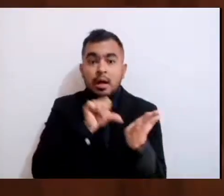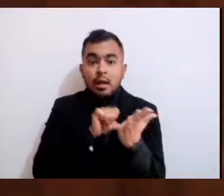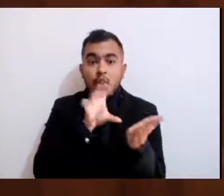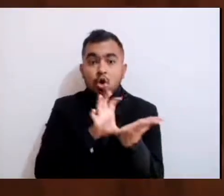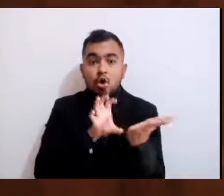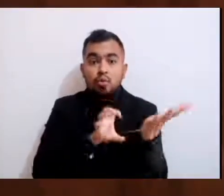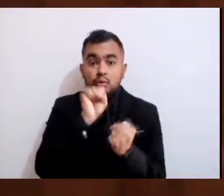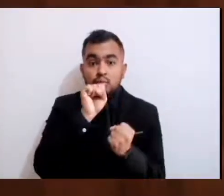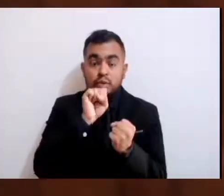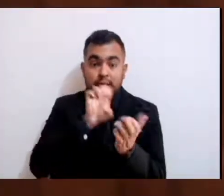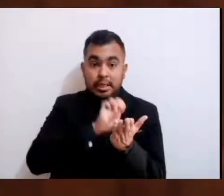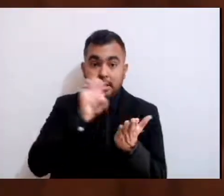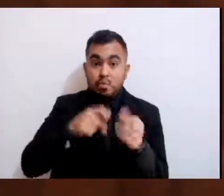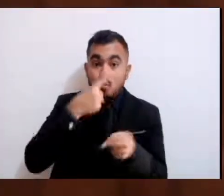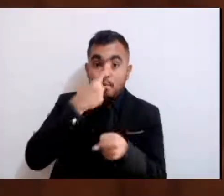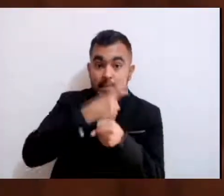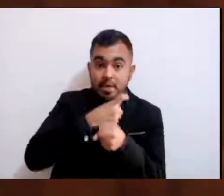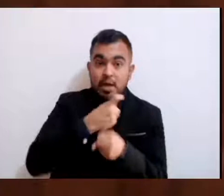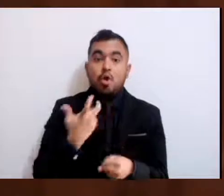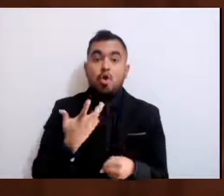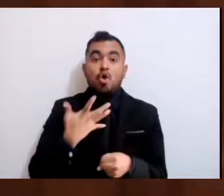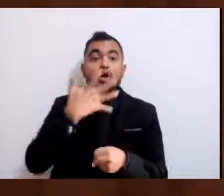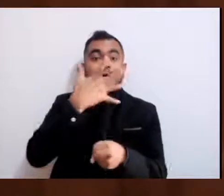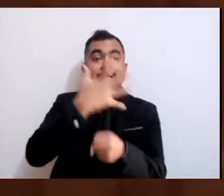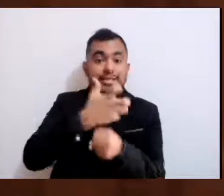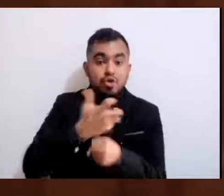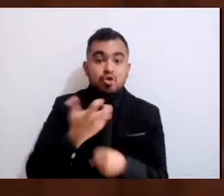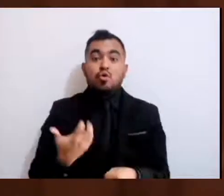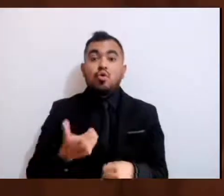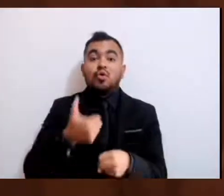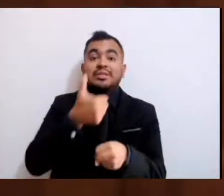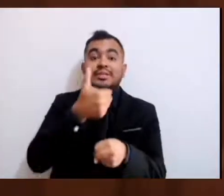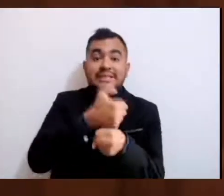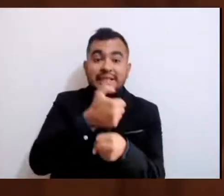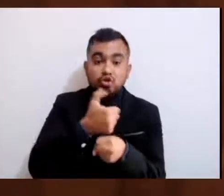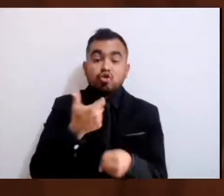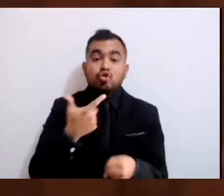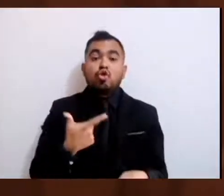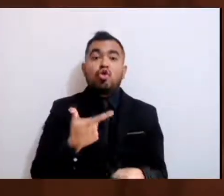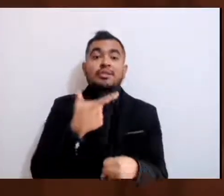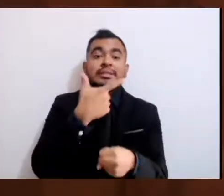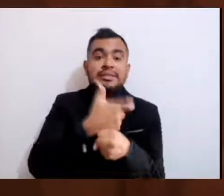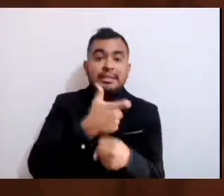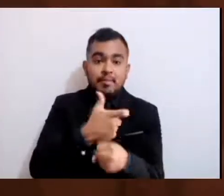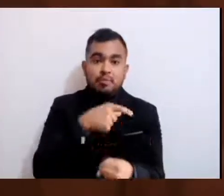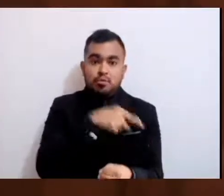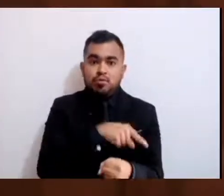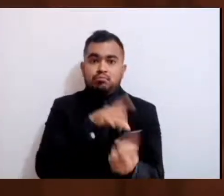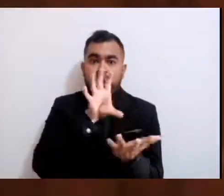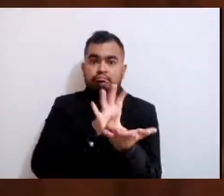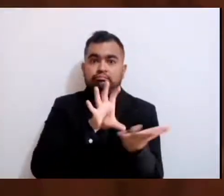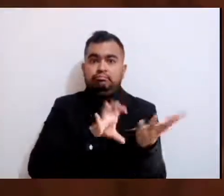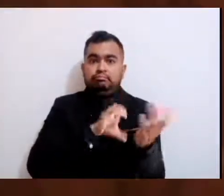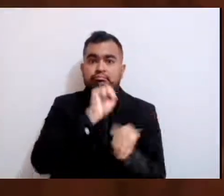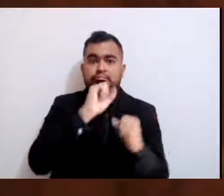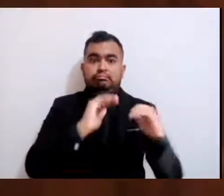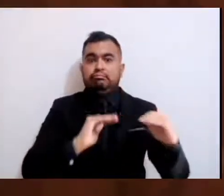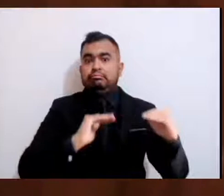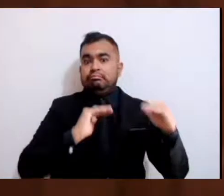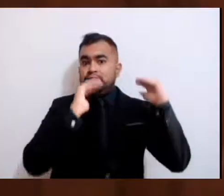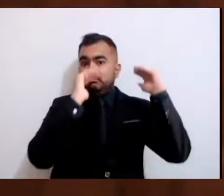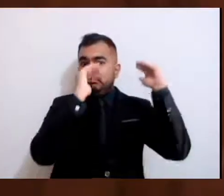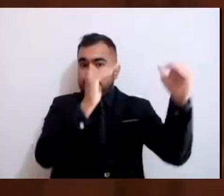primero, el quinto, el sexto y el séptimo de nuestra Carta Magna. El